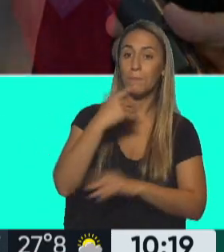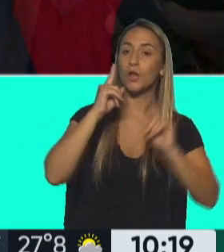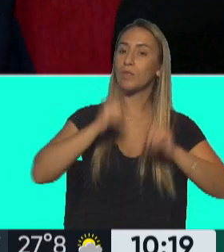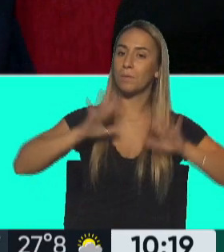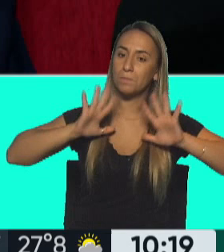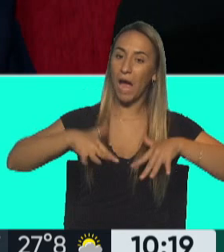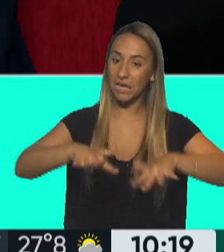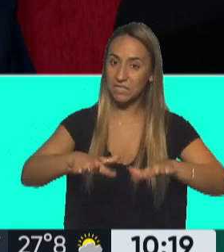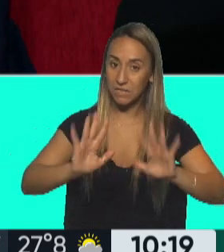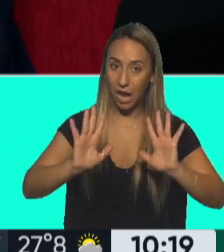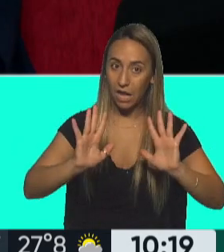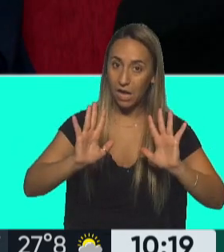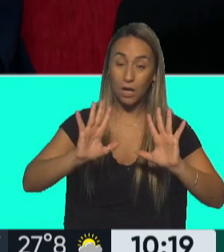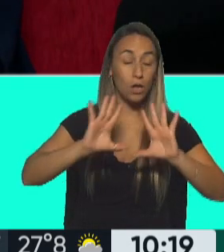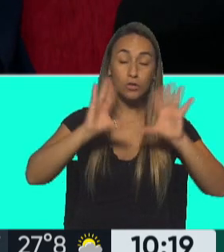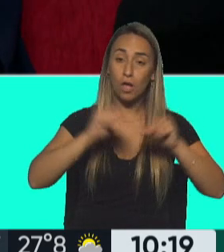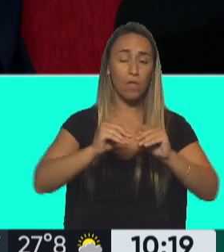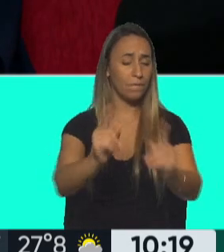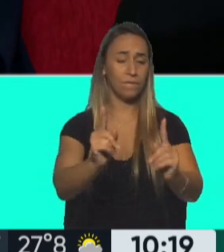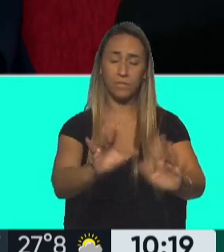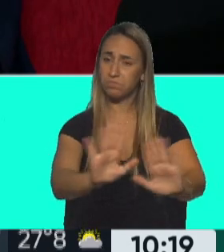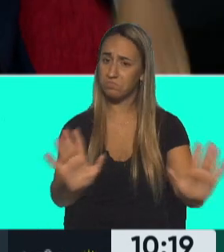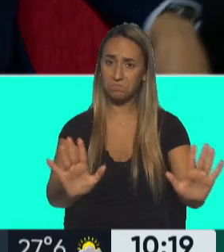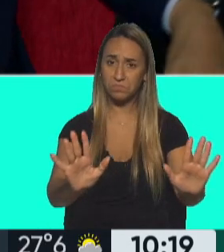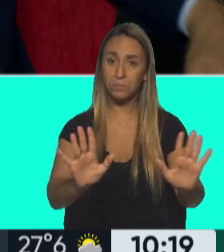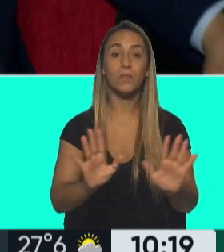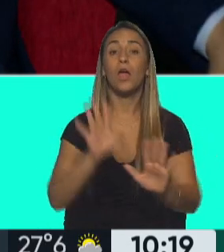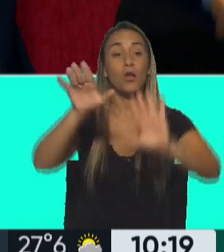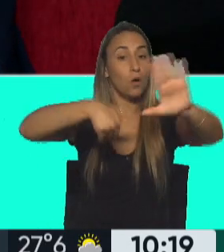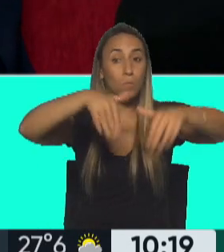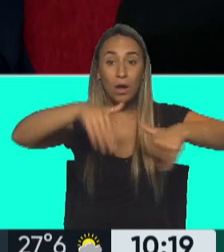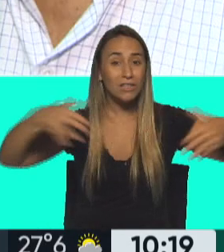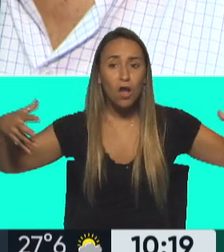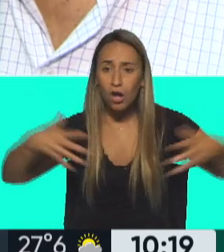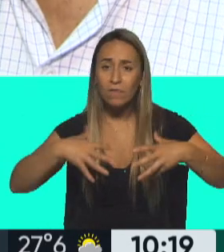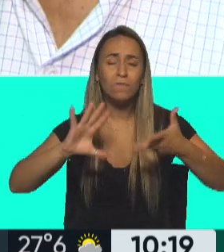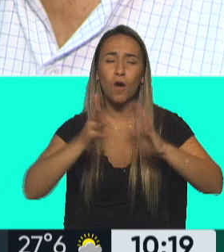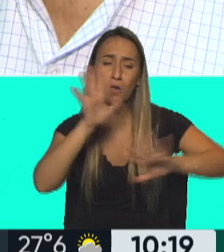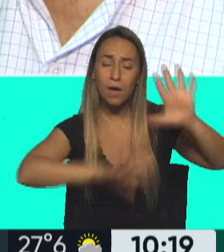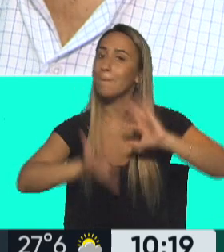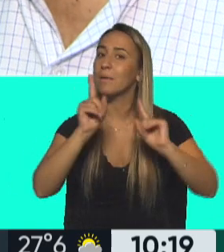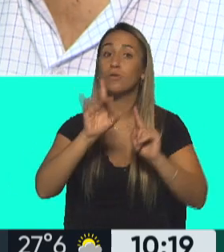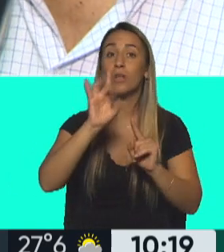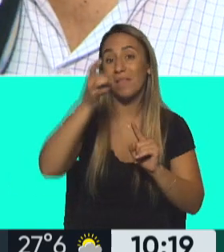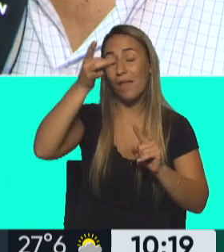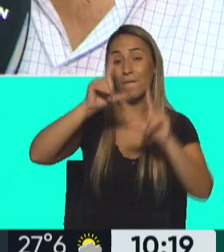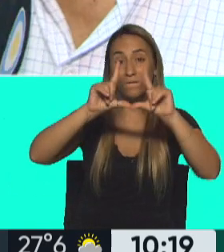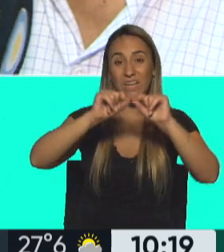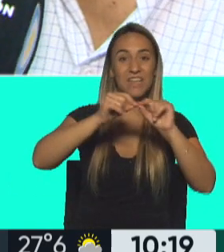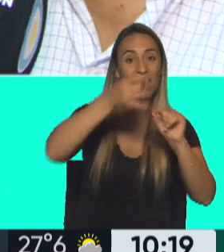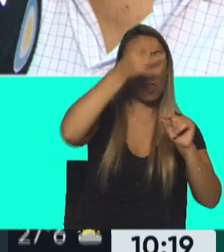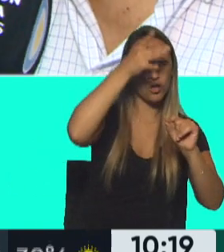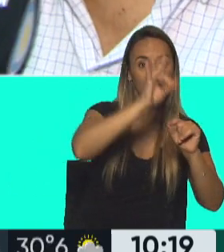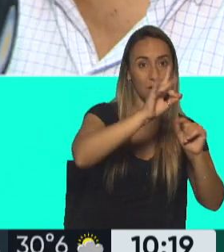también, ¿verdad? Exactamente. Eso continúa más allá... convocatoria es la misma, únicamente se posterga la fecha del 12 de diciembre